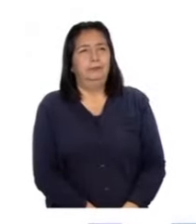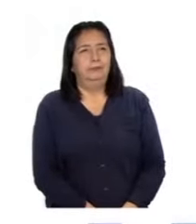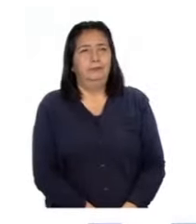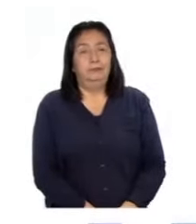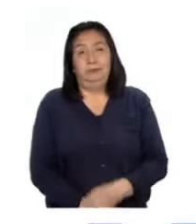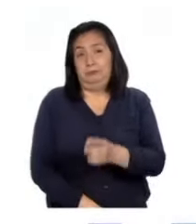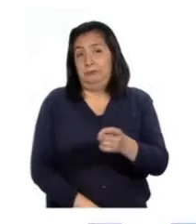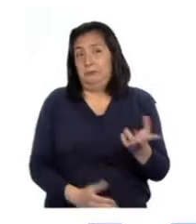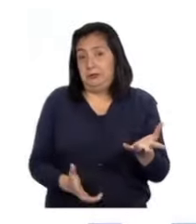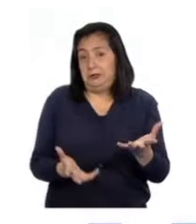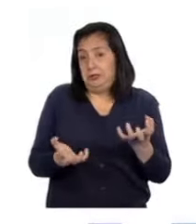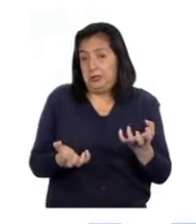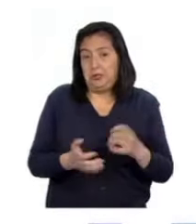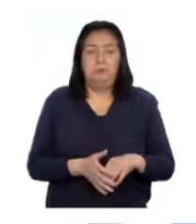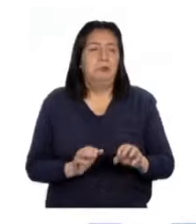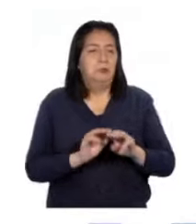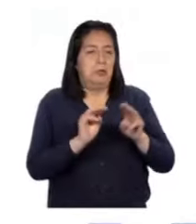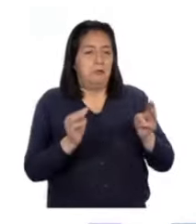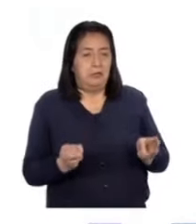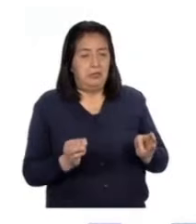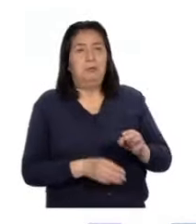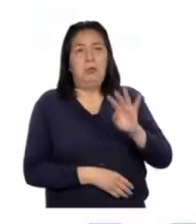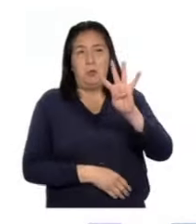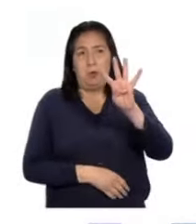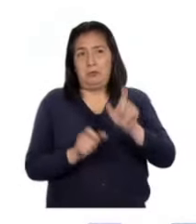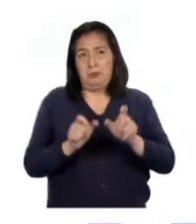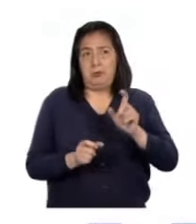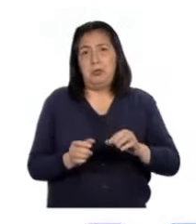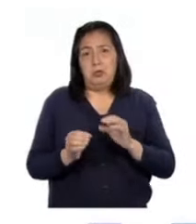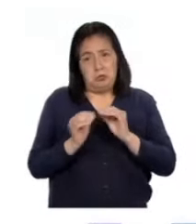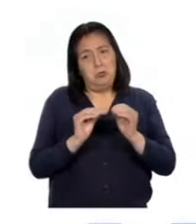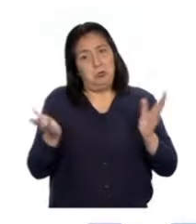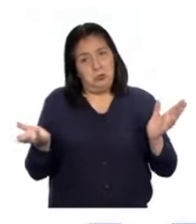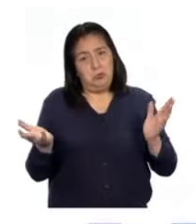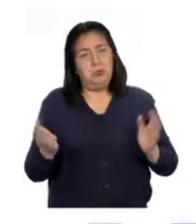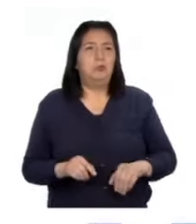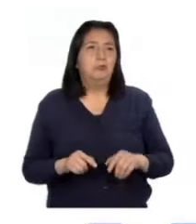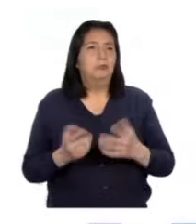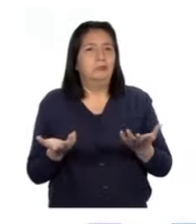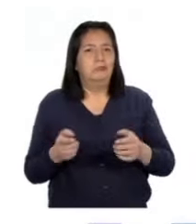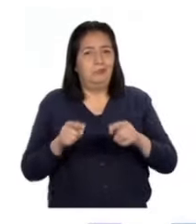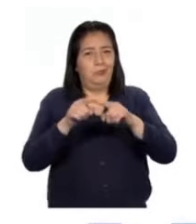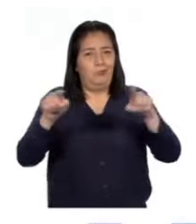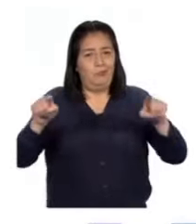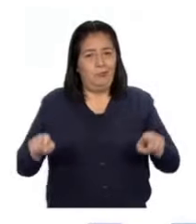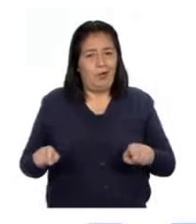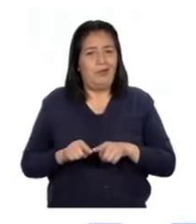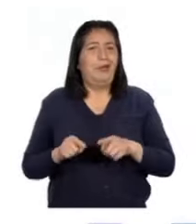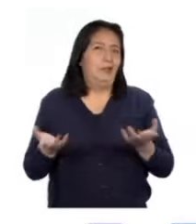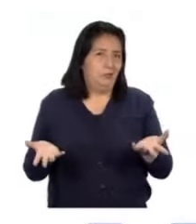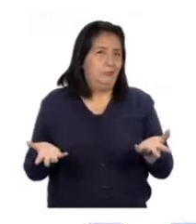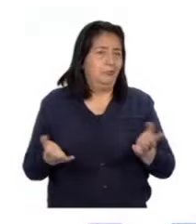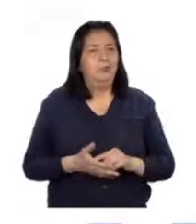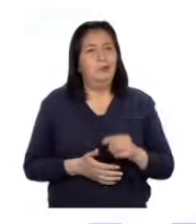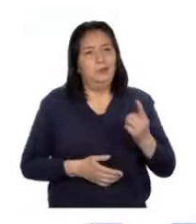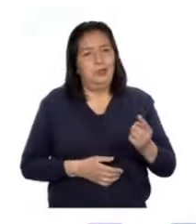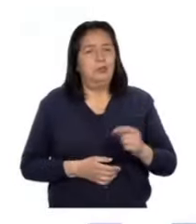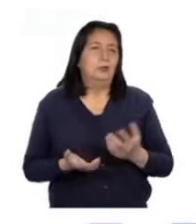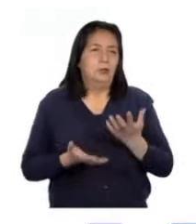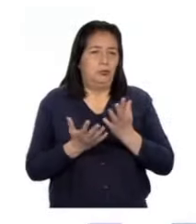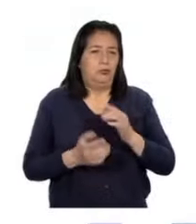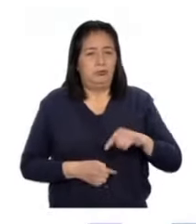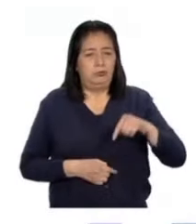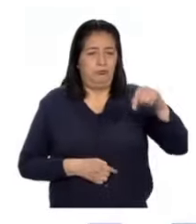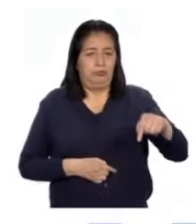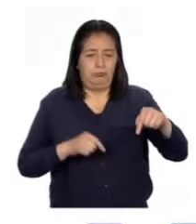Si deseamos una mesa para cuatro personas, la solución evidente sería la de una mesa cuadrada, de modo que cada estudiante